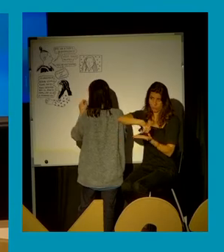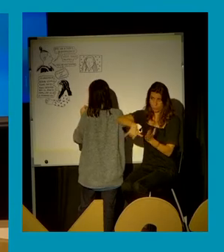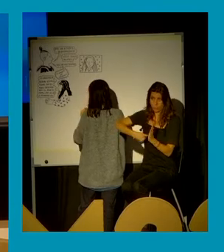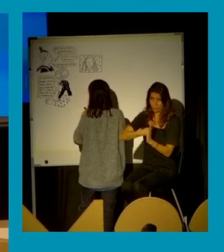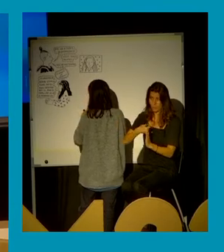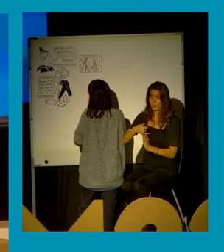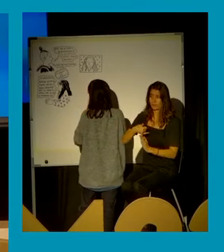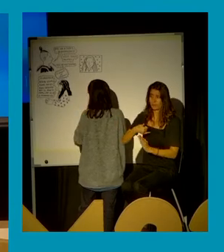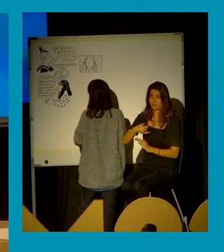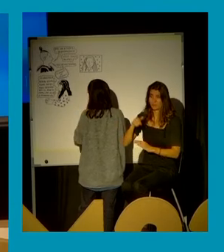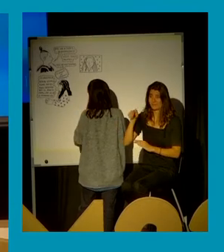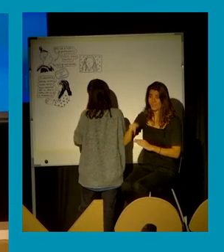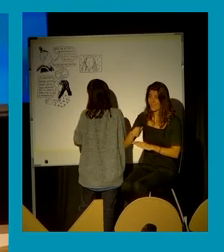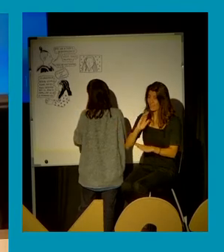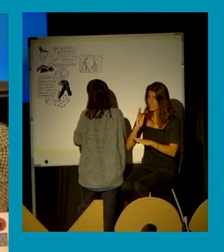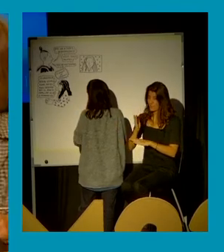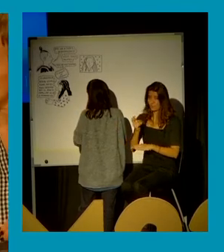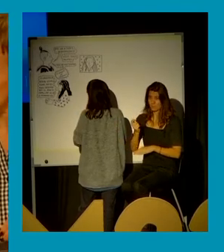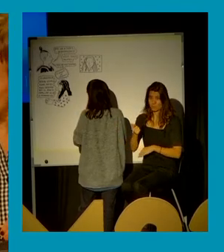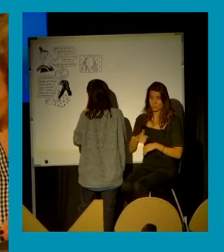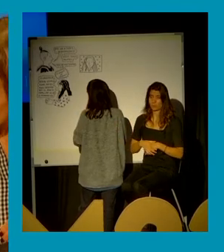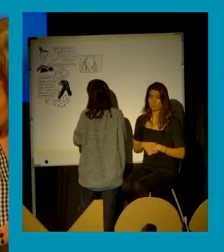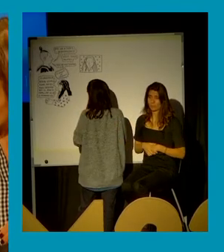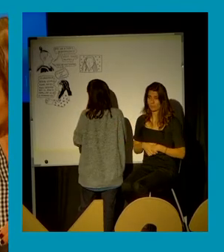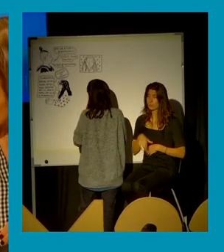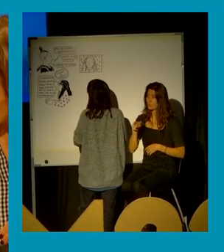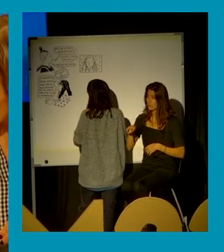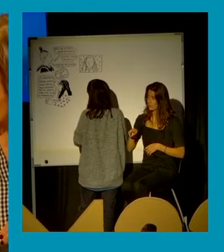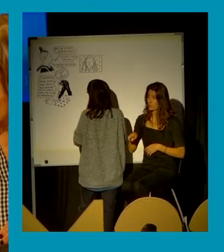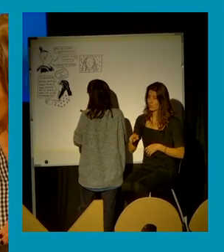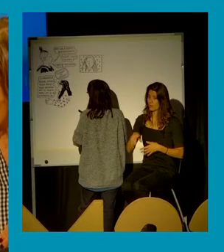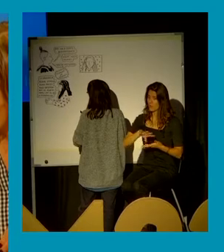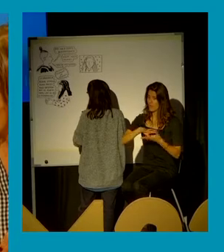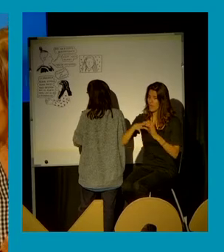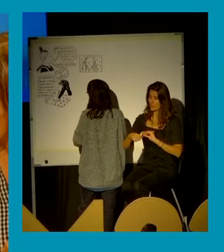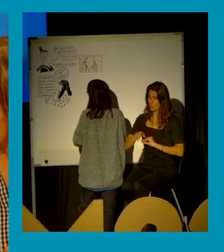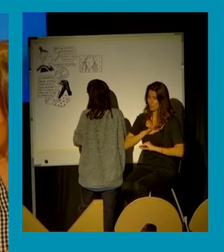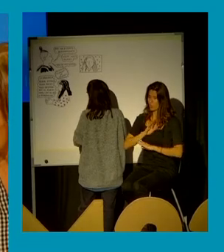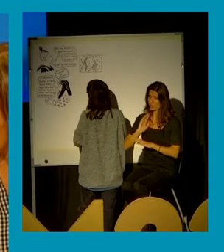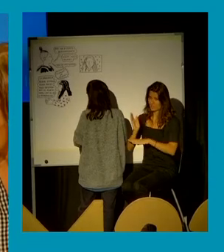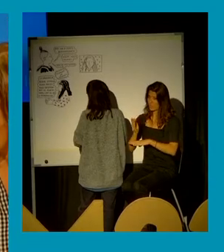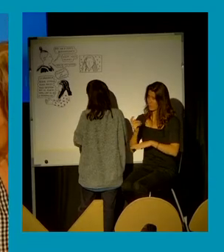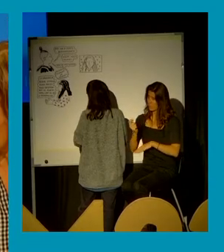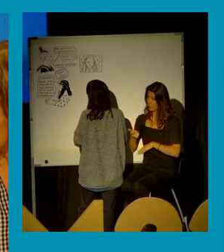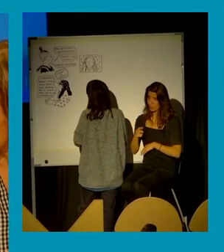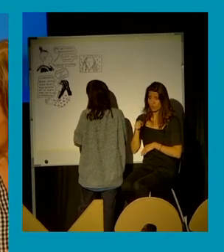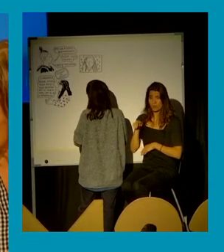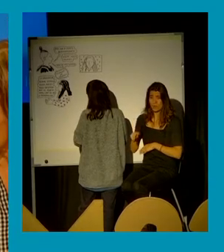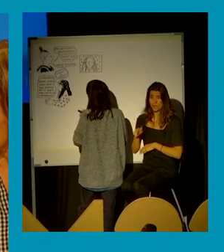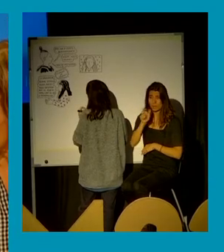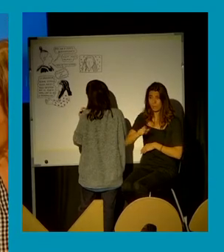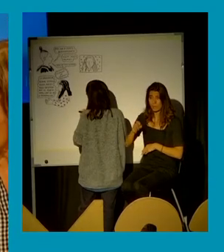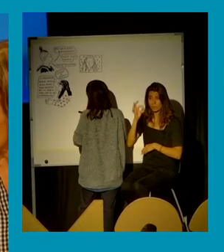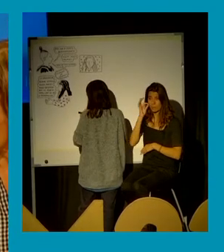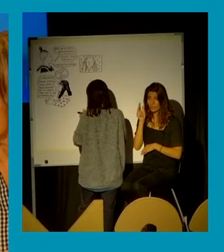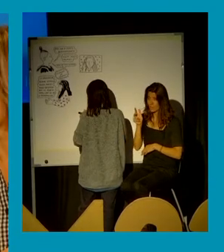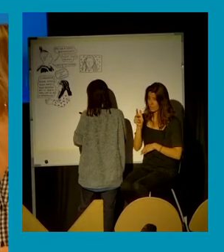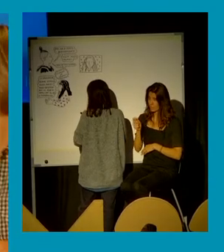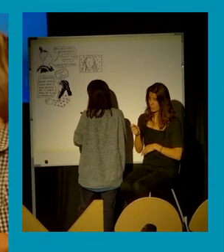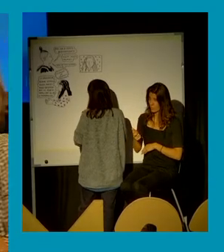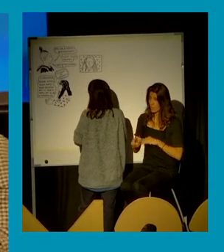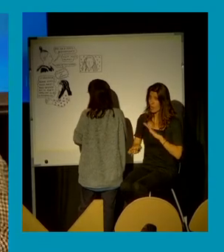pocas sentencias, allí es donde hay poca aplicación y allí es donde tenemos todavía pocos derechos. Yo, ahí,